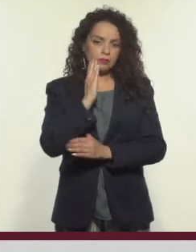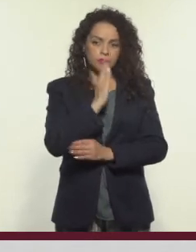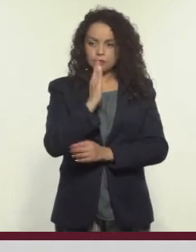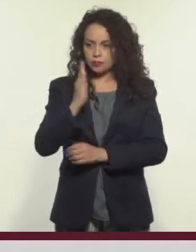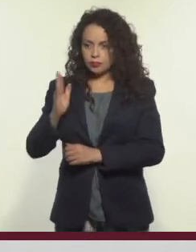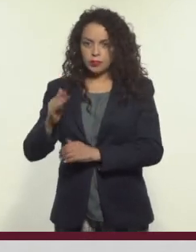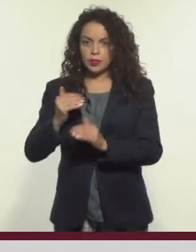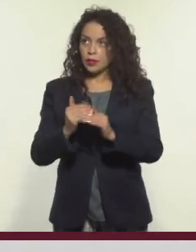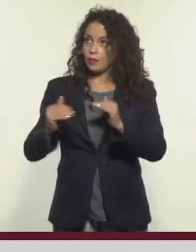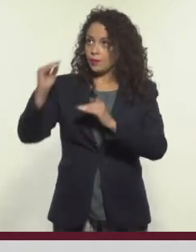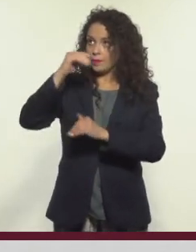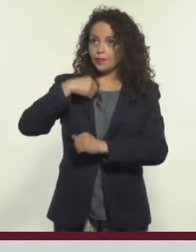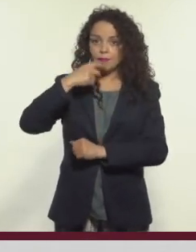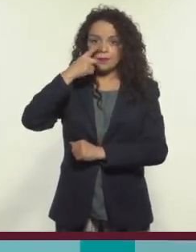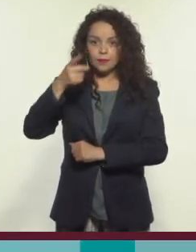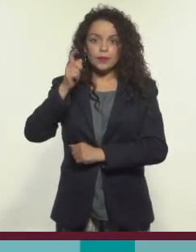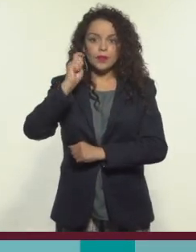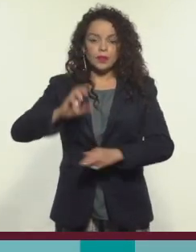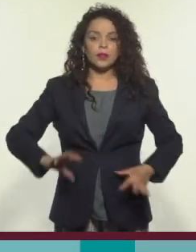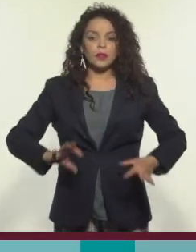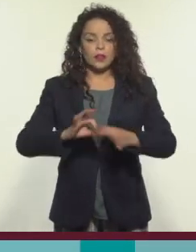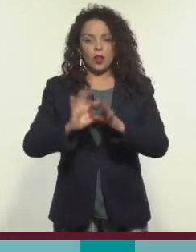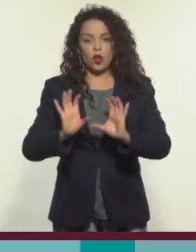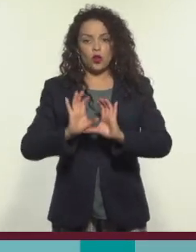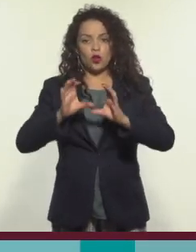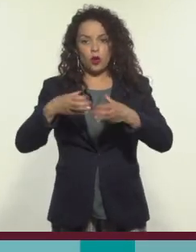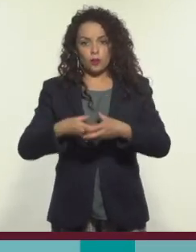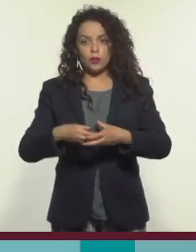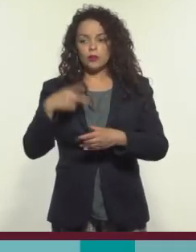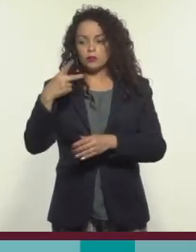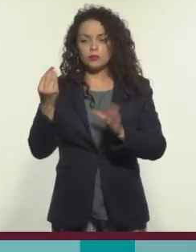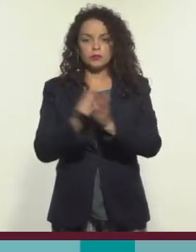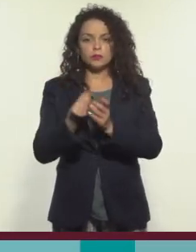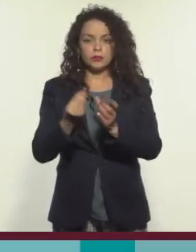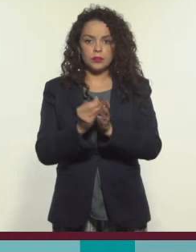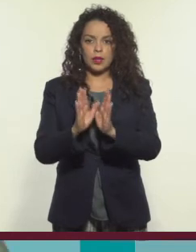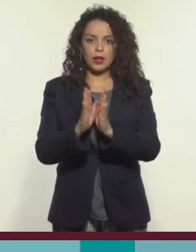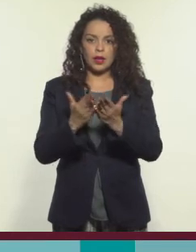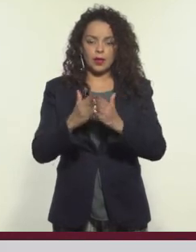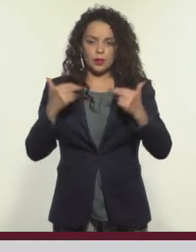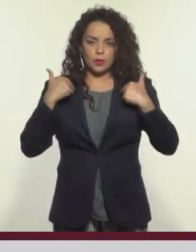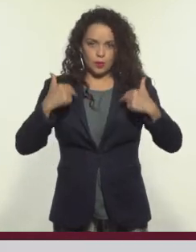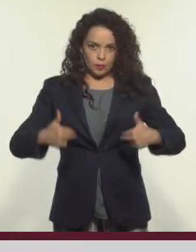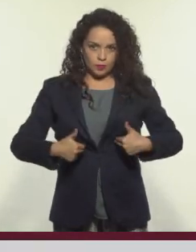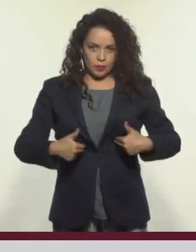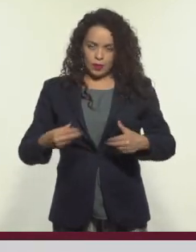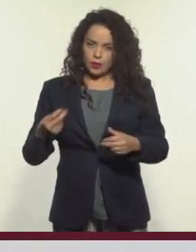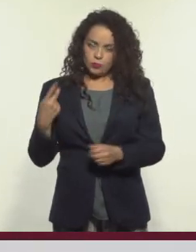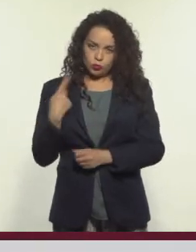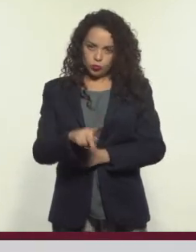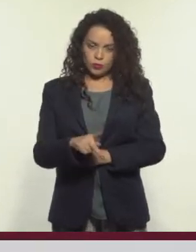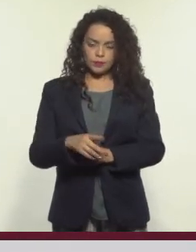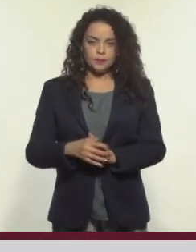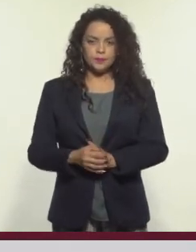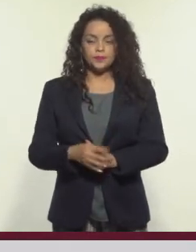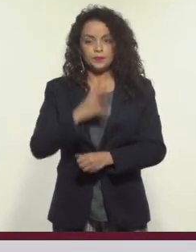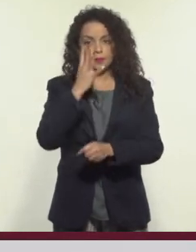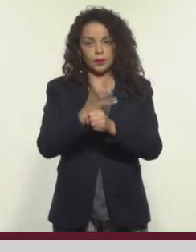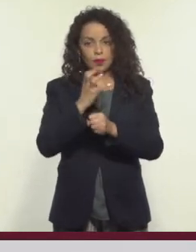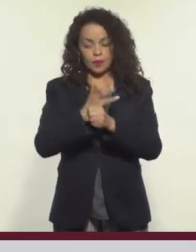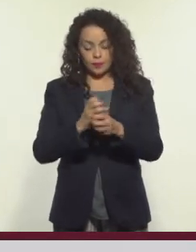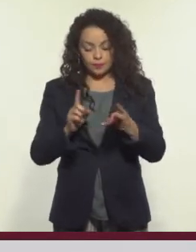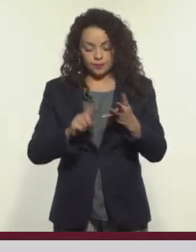que como mencionamos arriba, corresponde con la comunidad a la que pertenece el libro humano. Número cuatro. Es